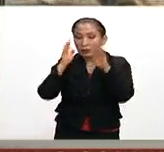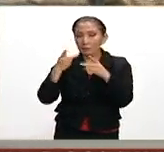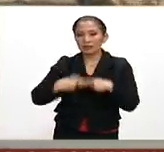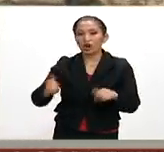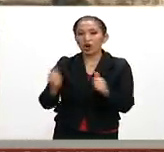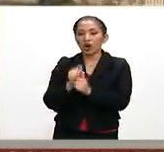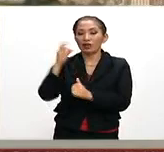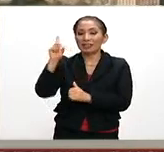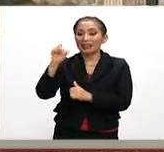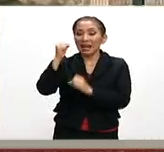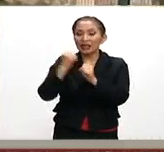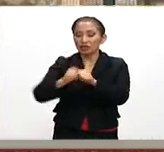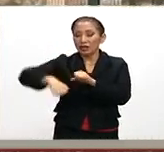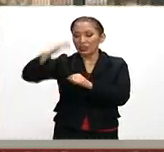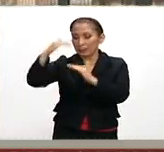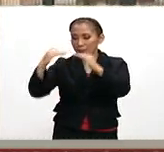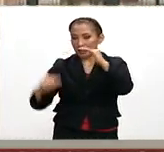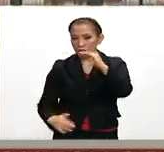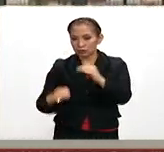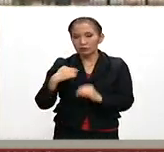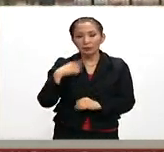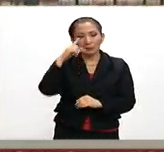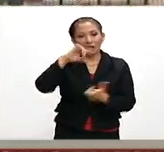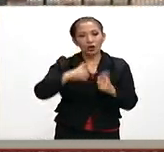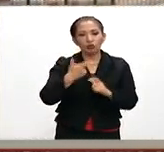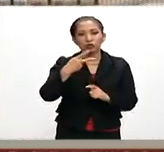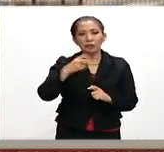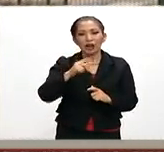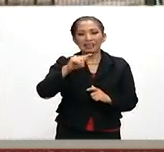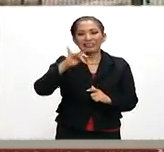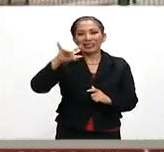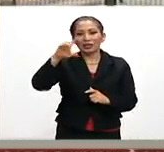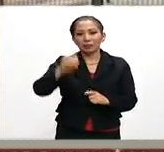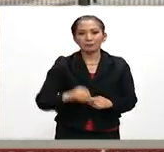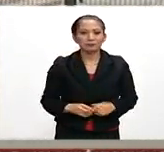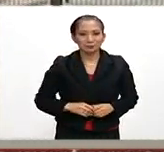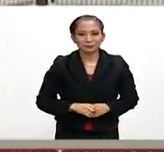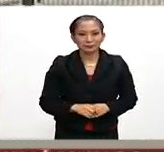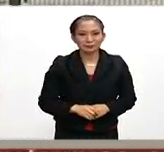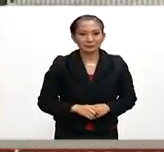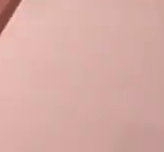personas con menos de 30 años de edad. Para México al Día, Gustavo Castillo.